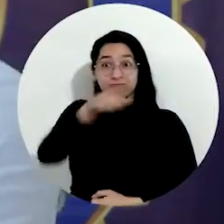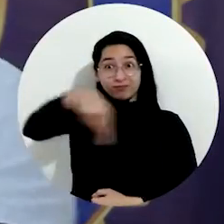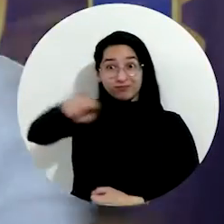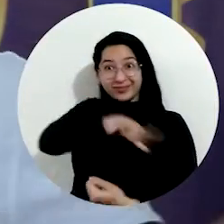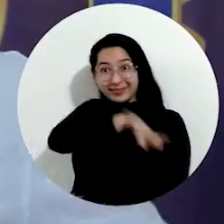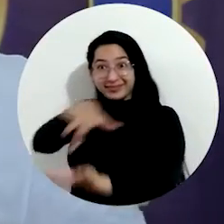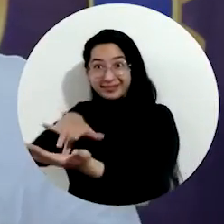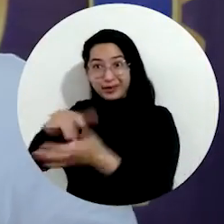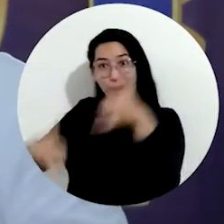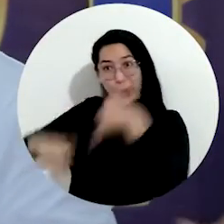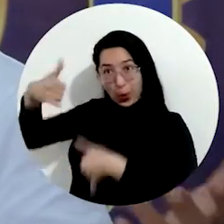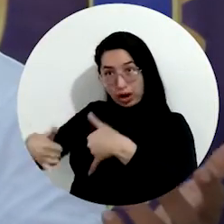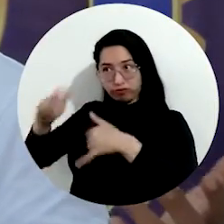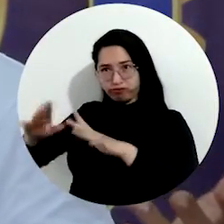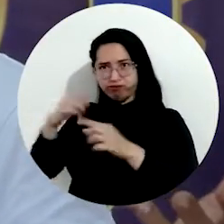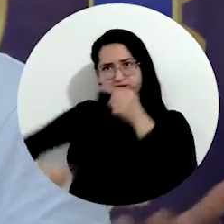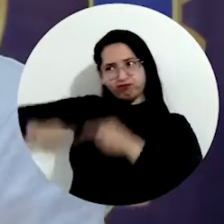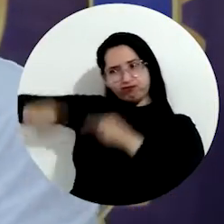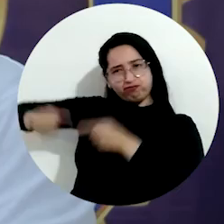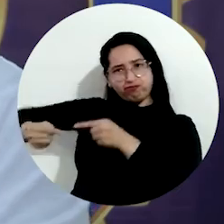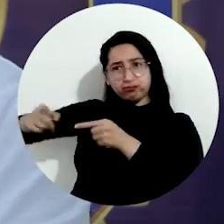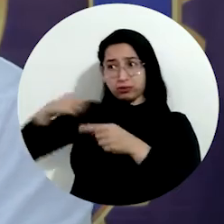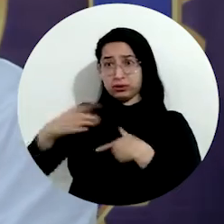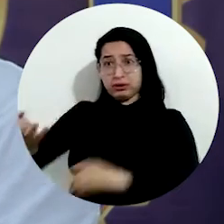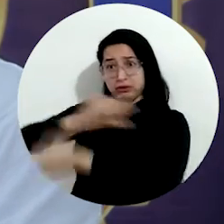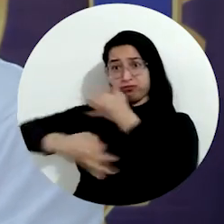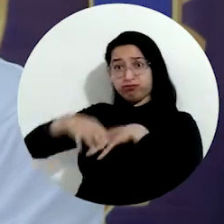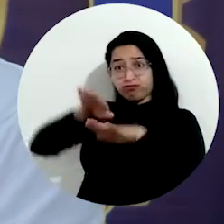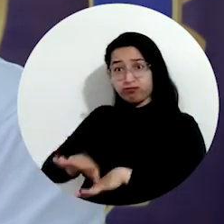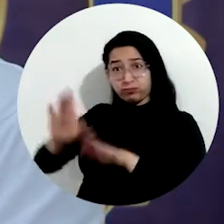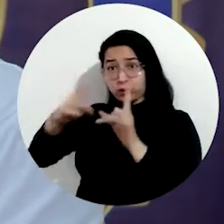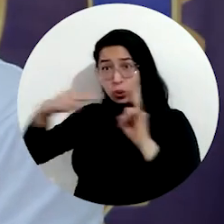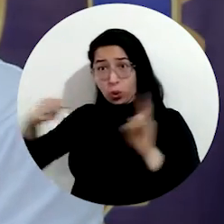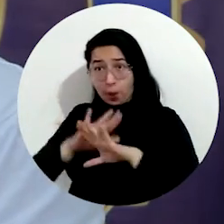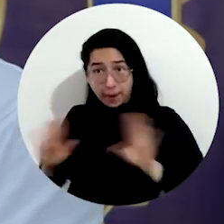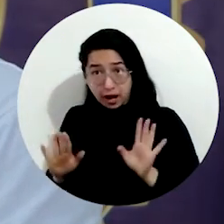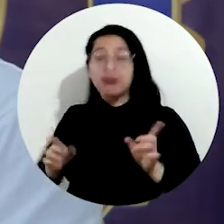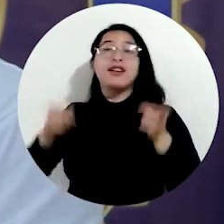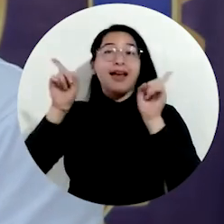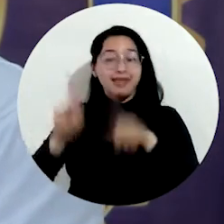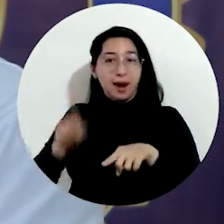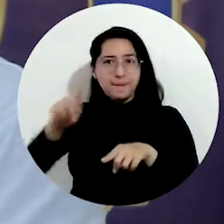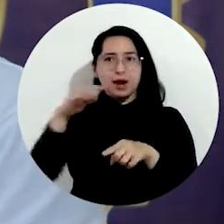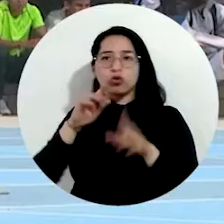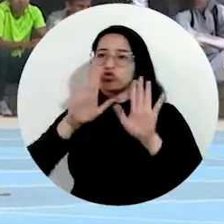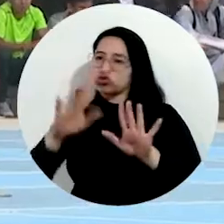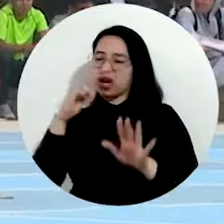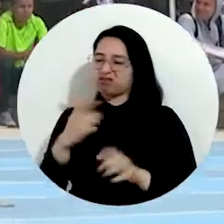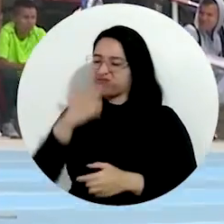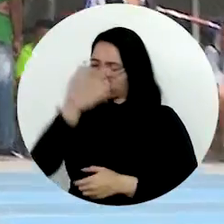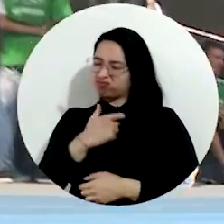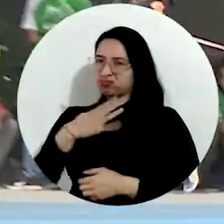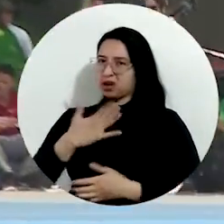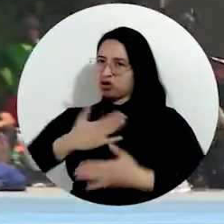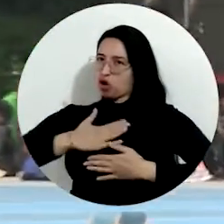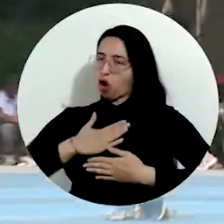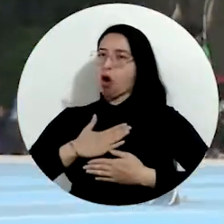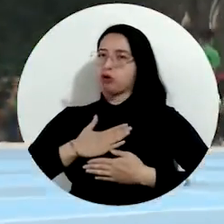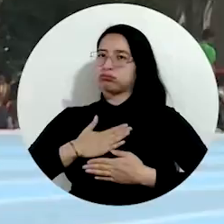Cuando ustedes van a esos juegos, no nos están representando a nosotros solamente, se están representando la mejor versión de ustedes mismos.